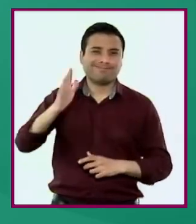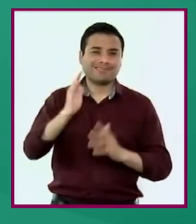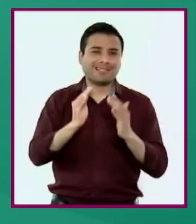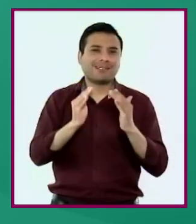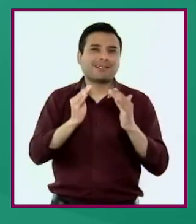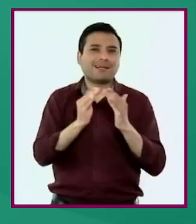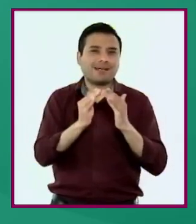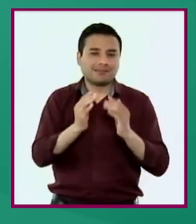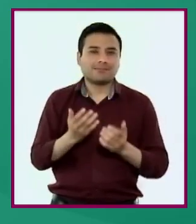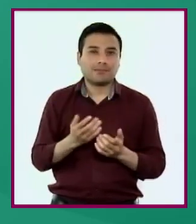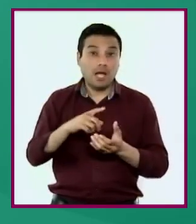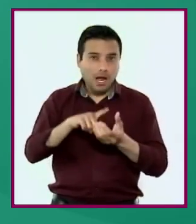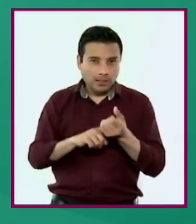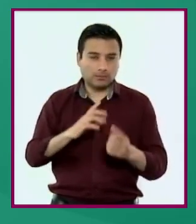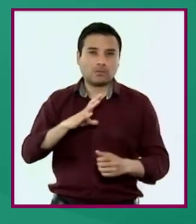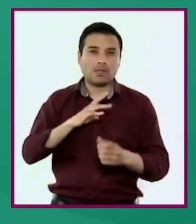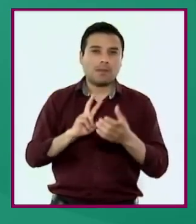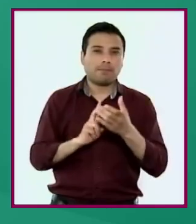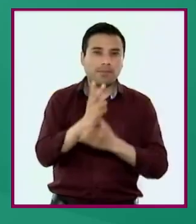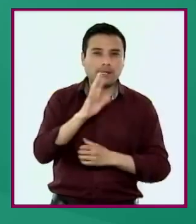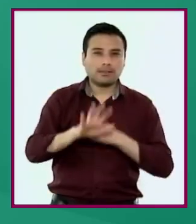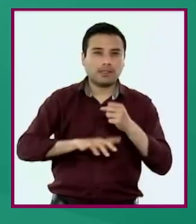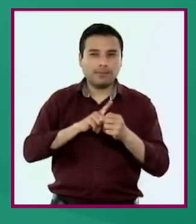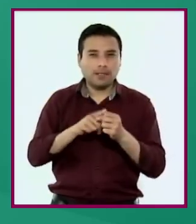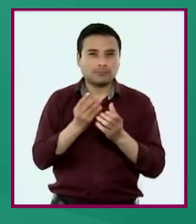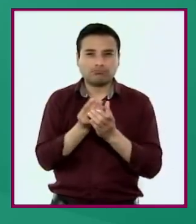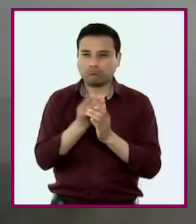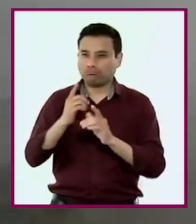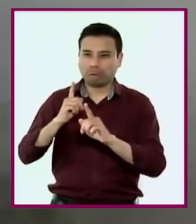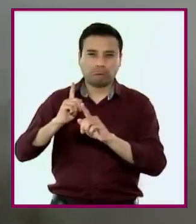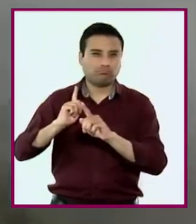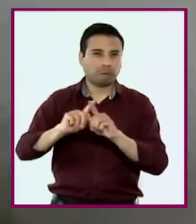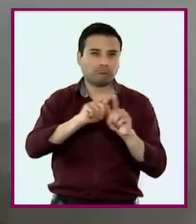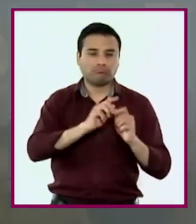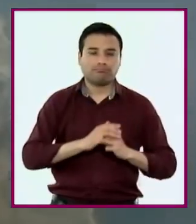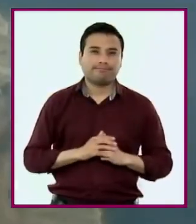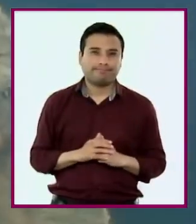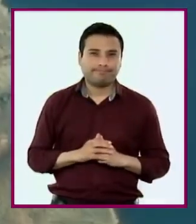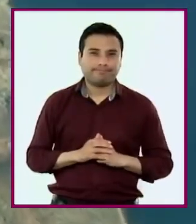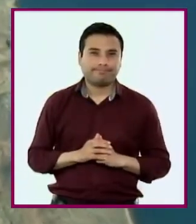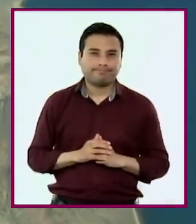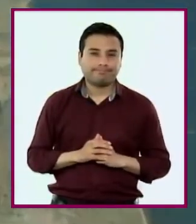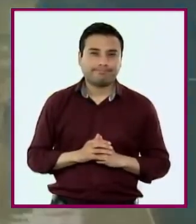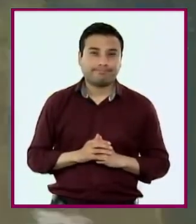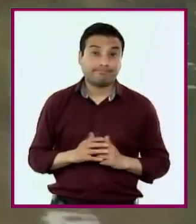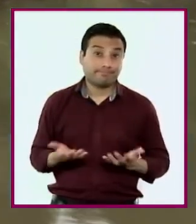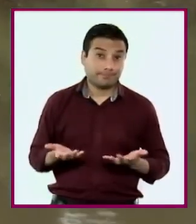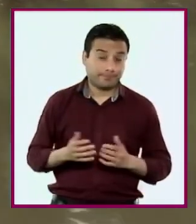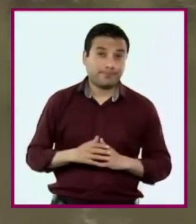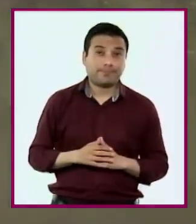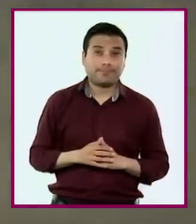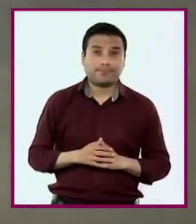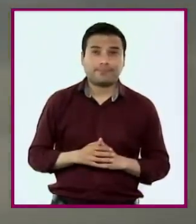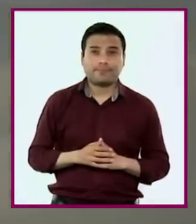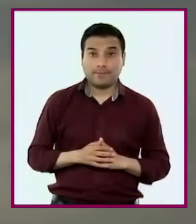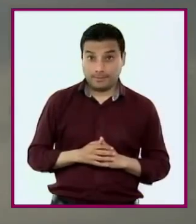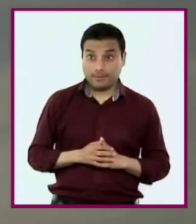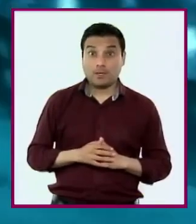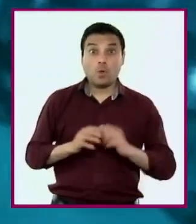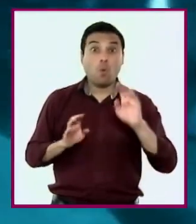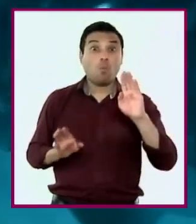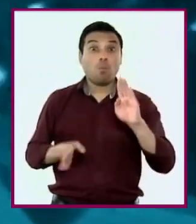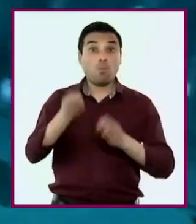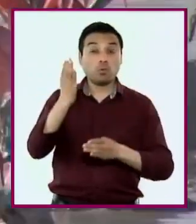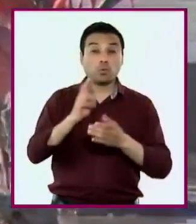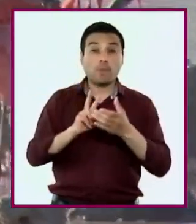se caracteriza por su diversidad biológica y cultural. Asimismo, que la biodiversidad mundial y